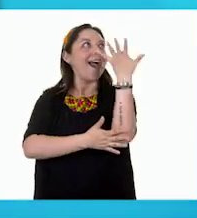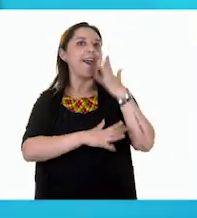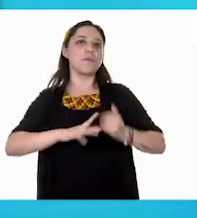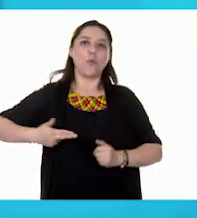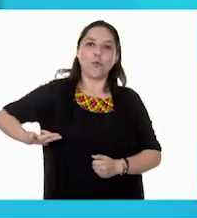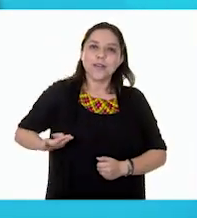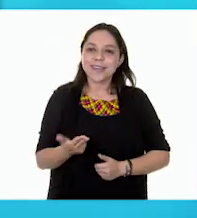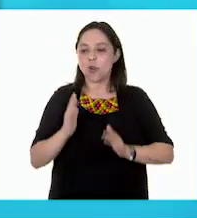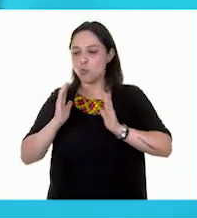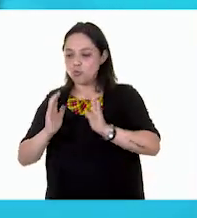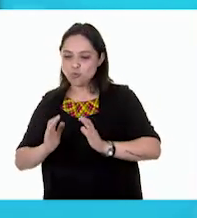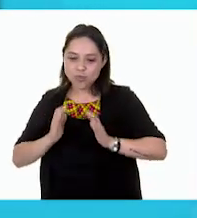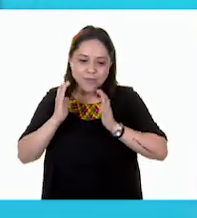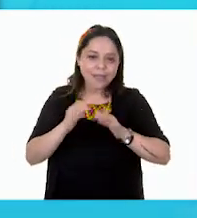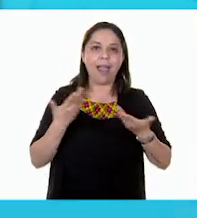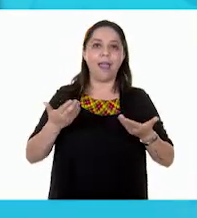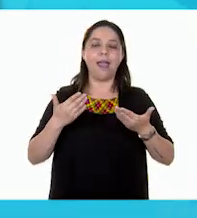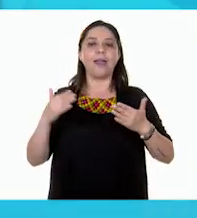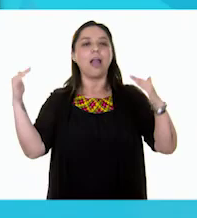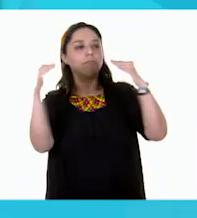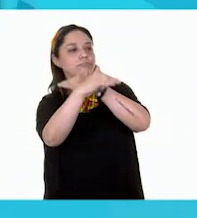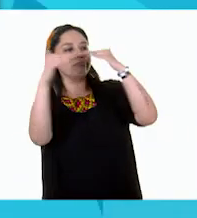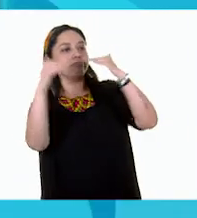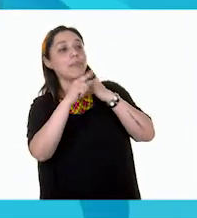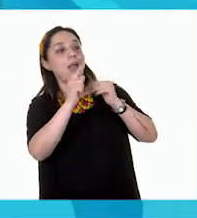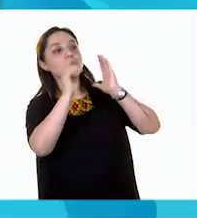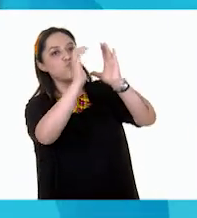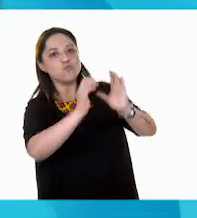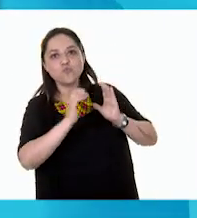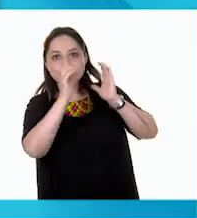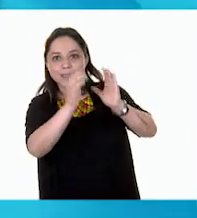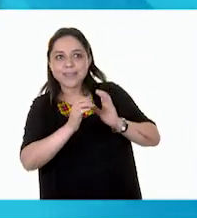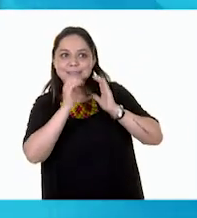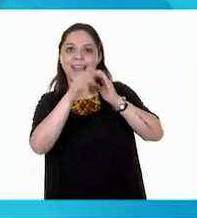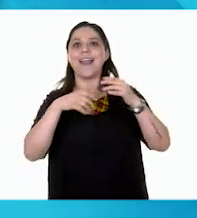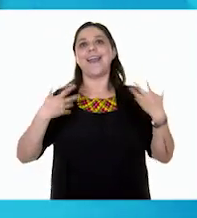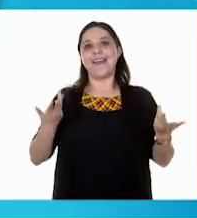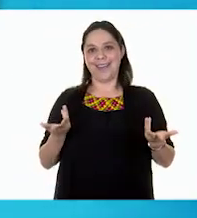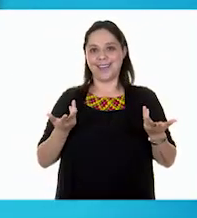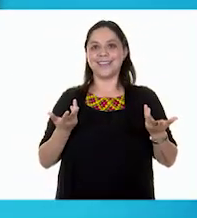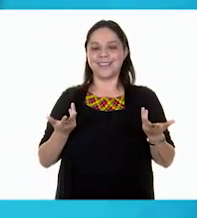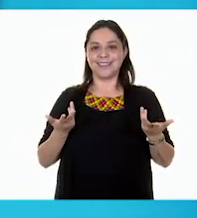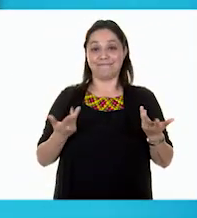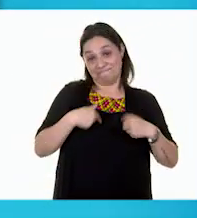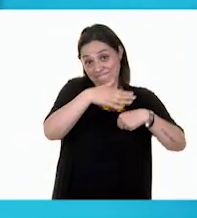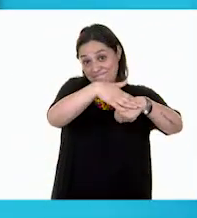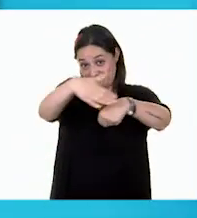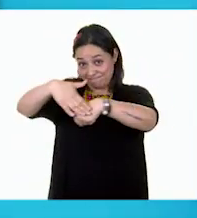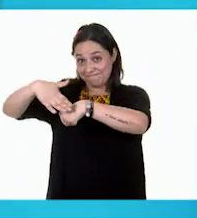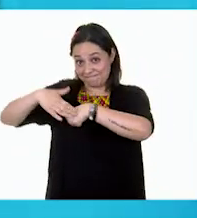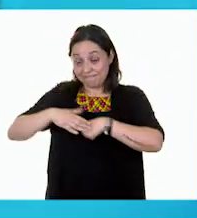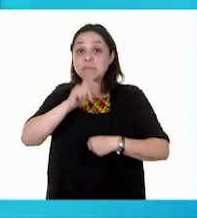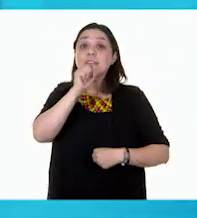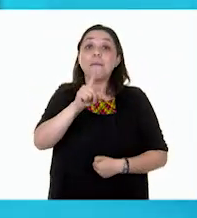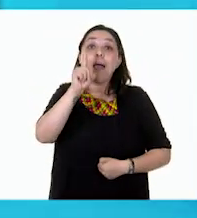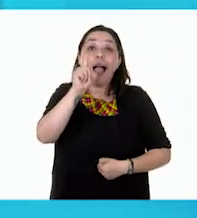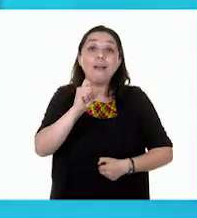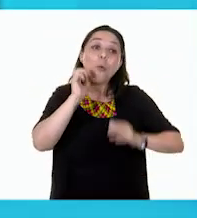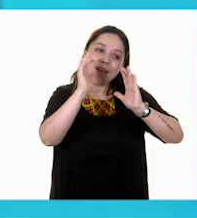río, para cuidar la carretera, para cuidar que no quememos cosas. Y para cuidar el agua.